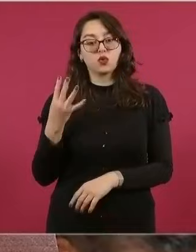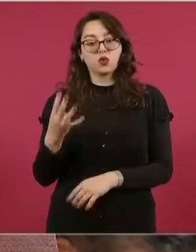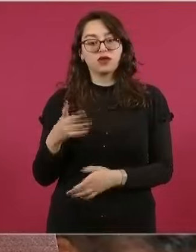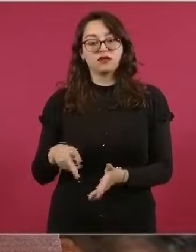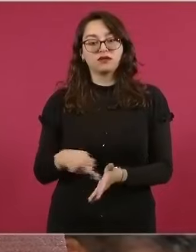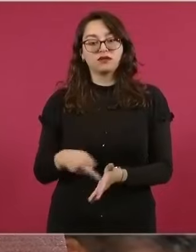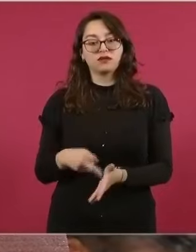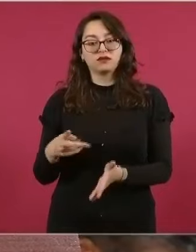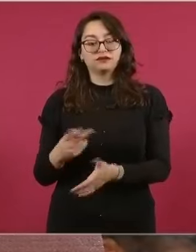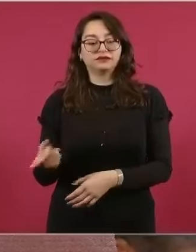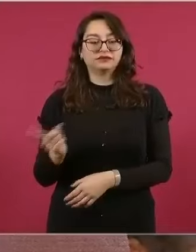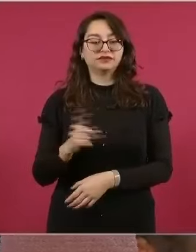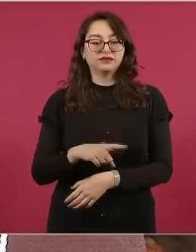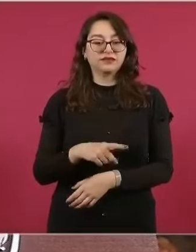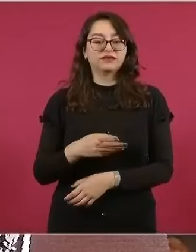Mazatlán.